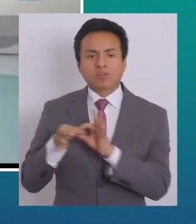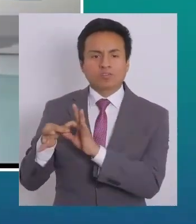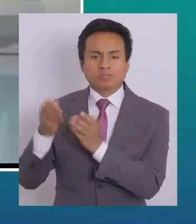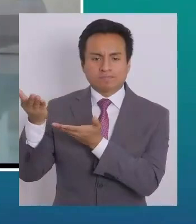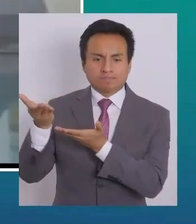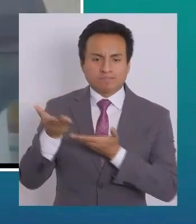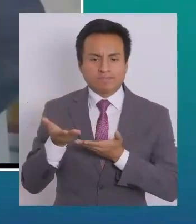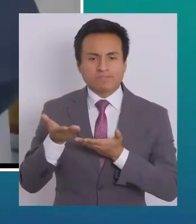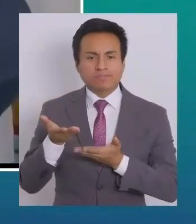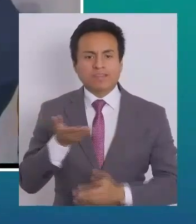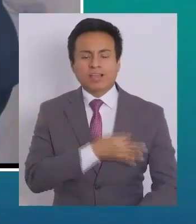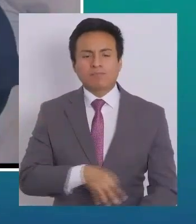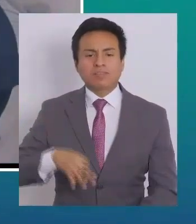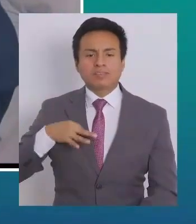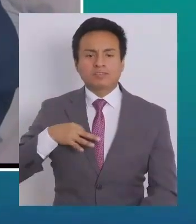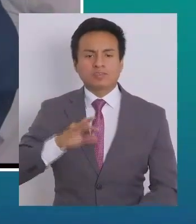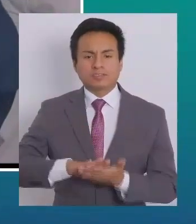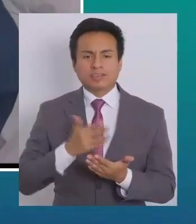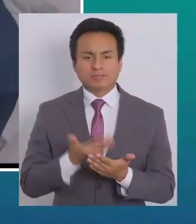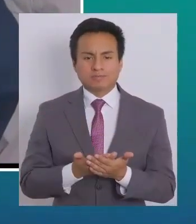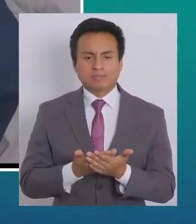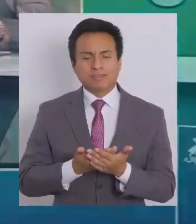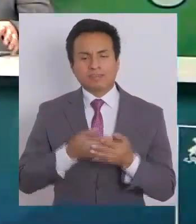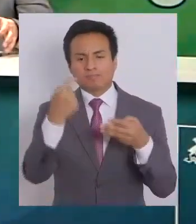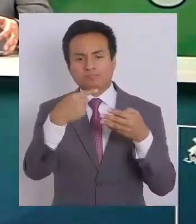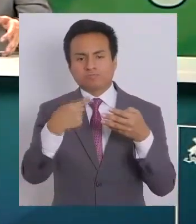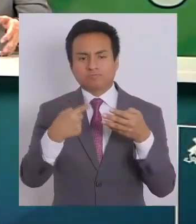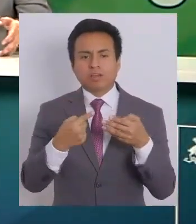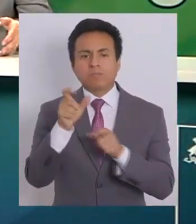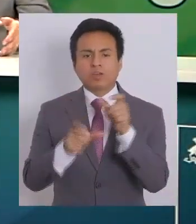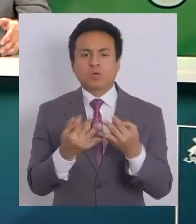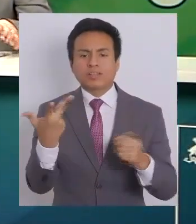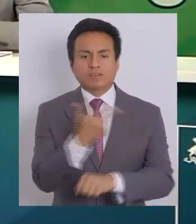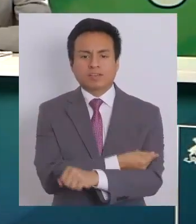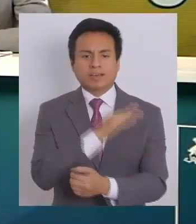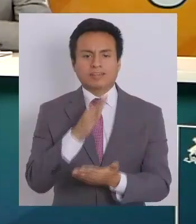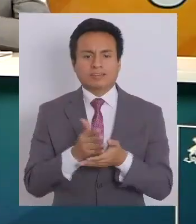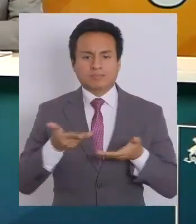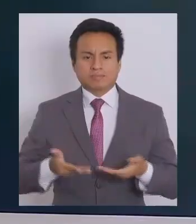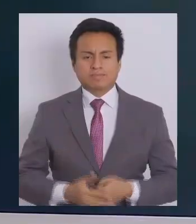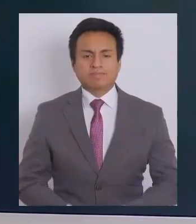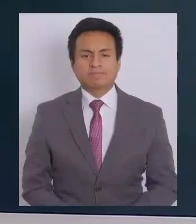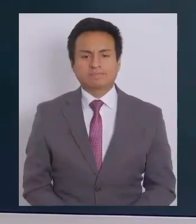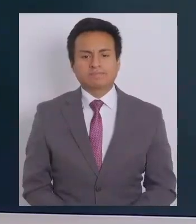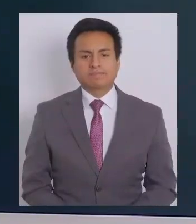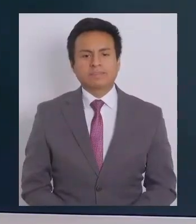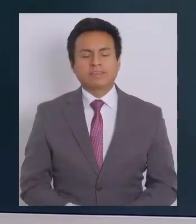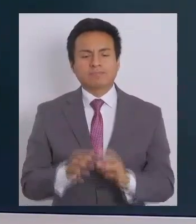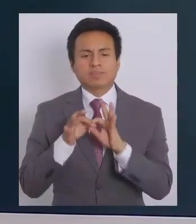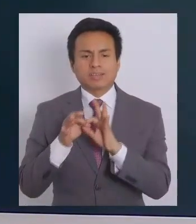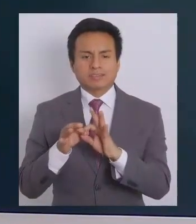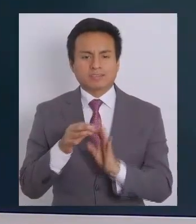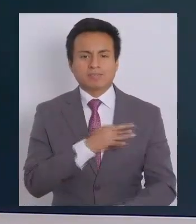con ustedes al Ministro de Salud para que dé cuenta del número de personas vacunadas hasta este momento. Muchas gracias,